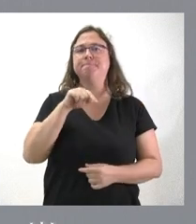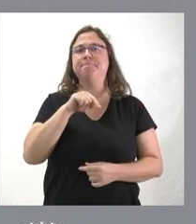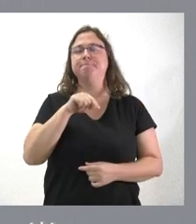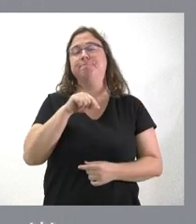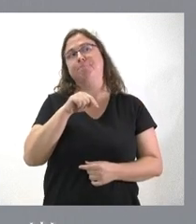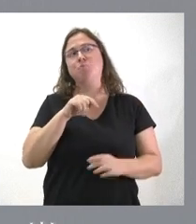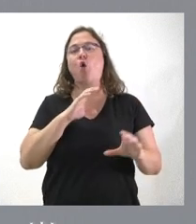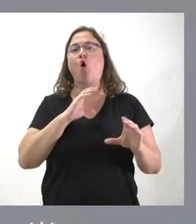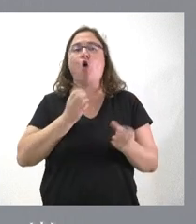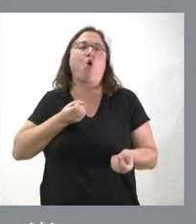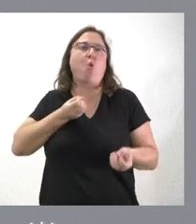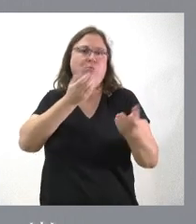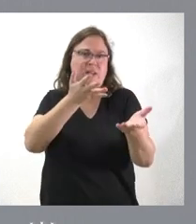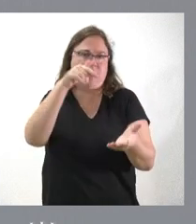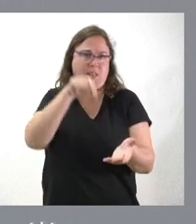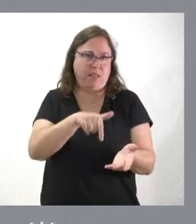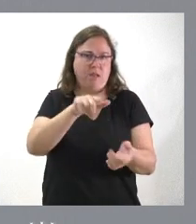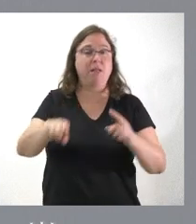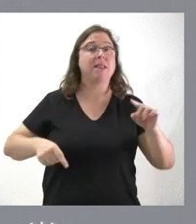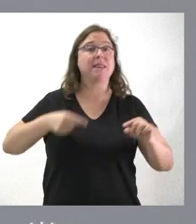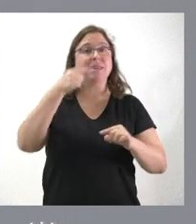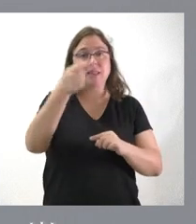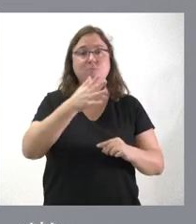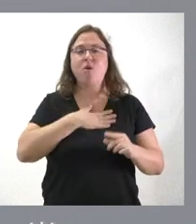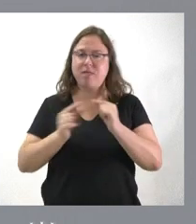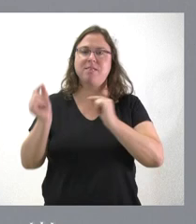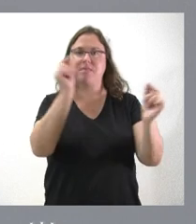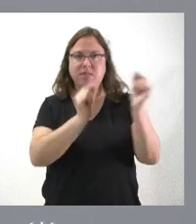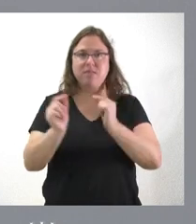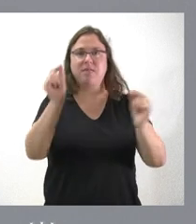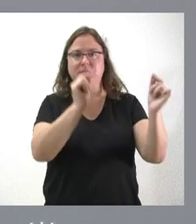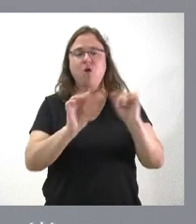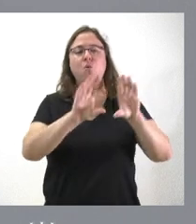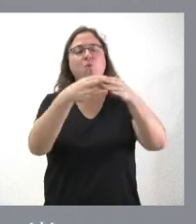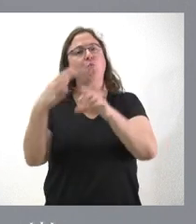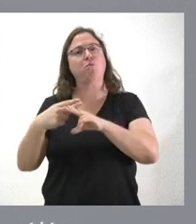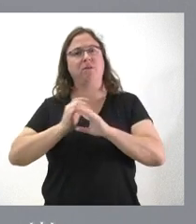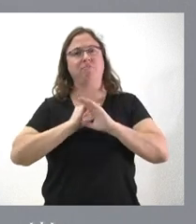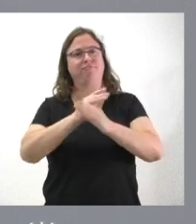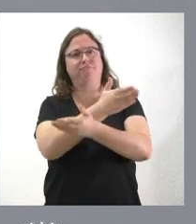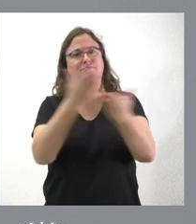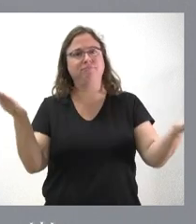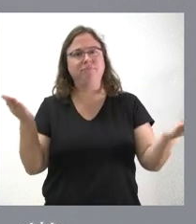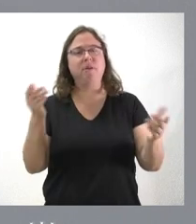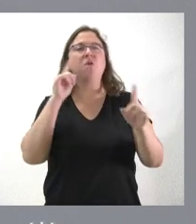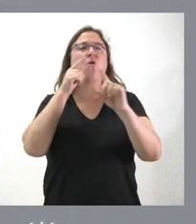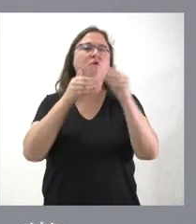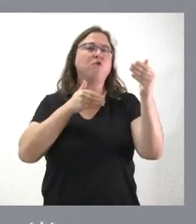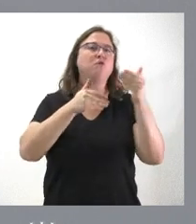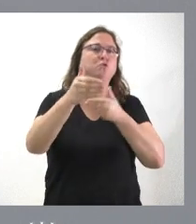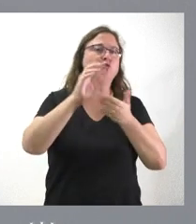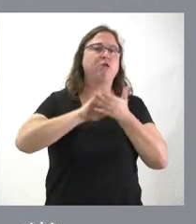comunicación y luego tendrá la ocasión de poder debatir con el resto de grupos políticos la visión en torno al futuro de la comunidad.